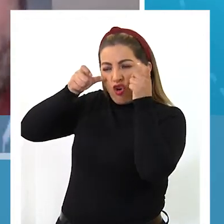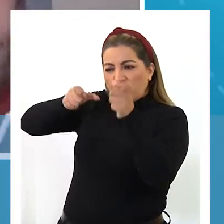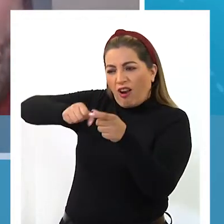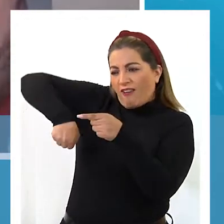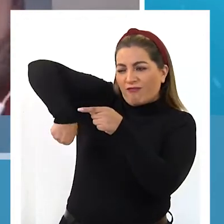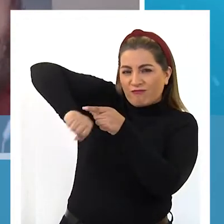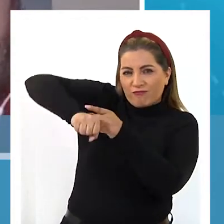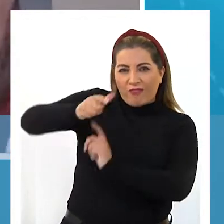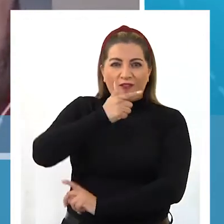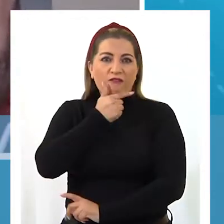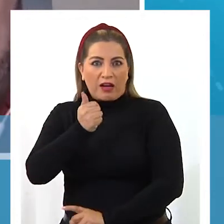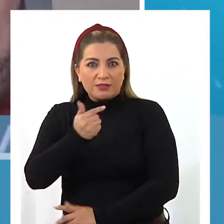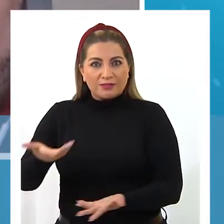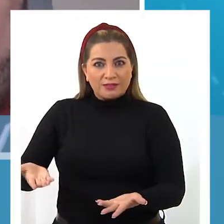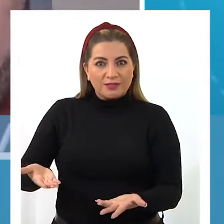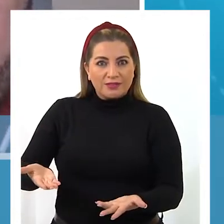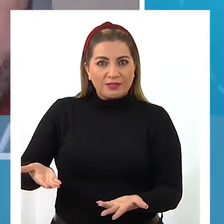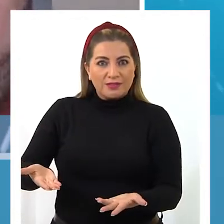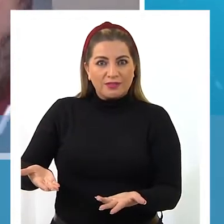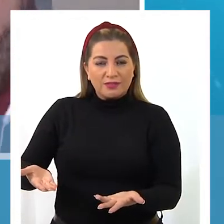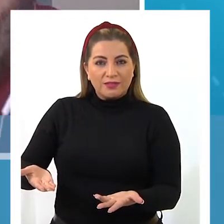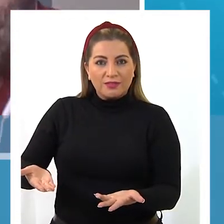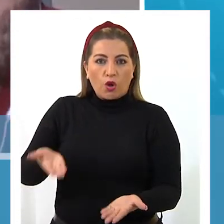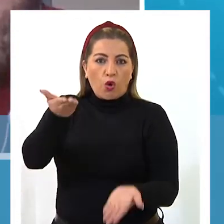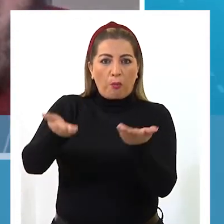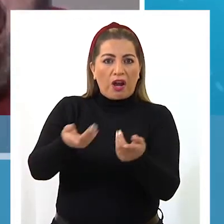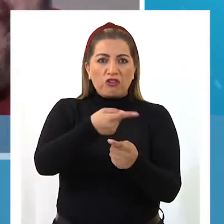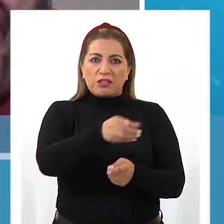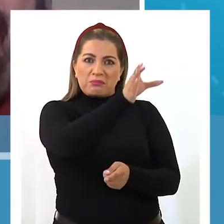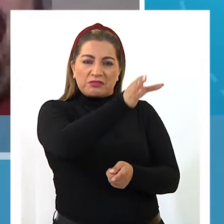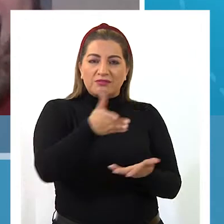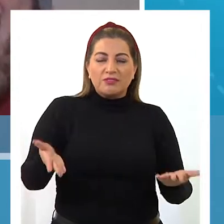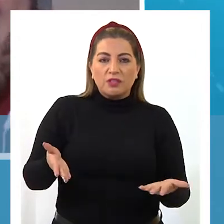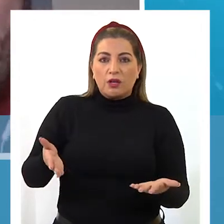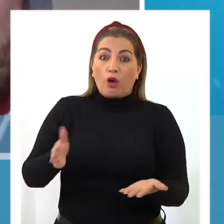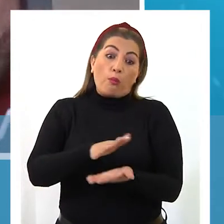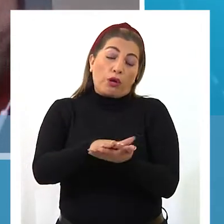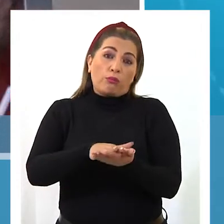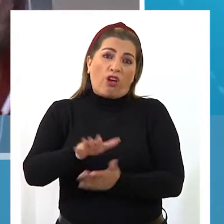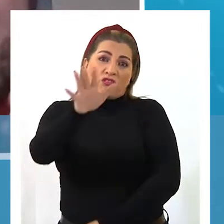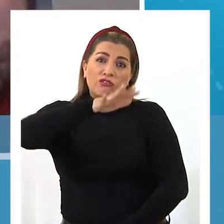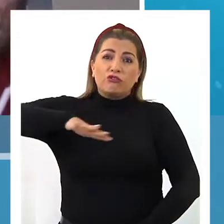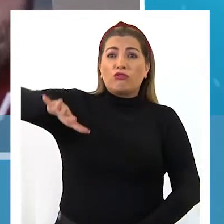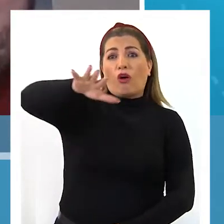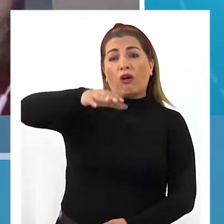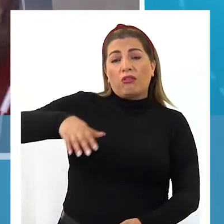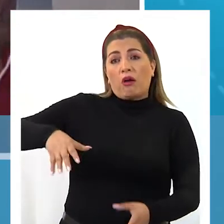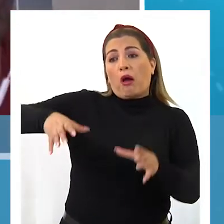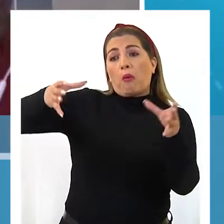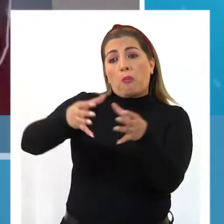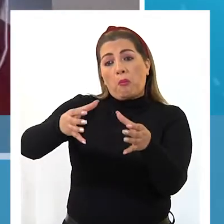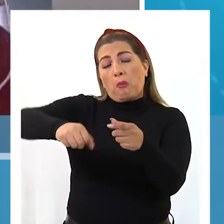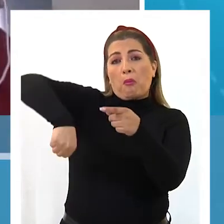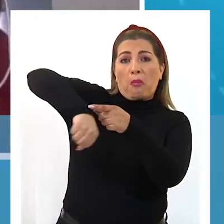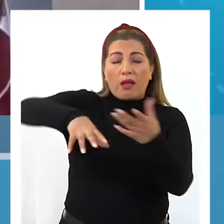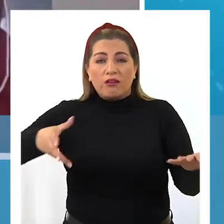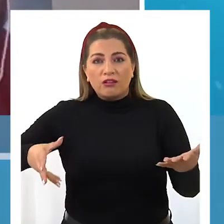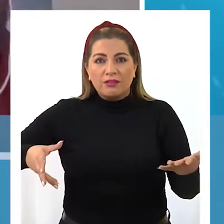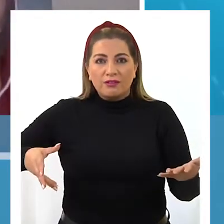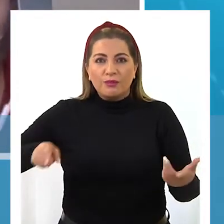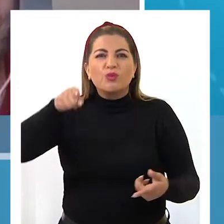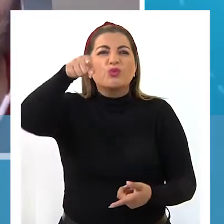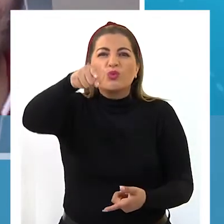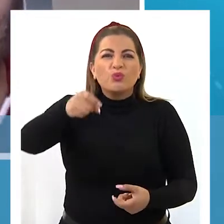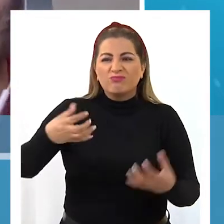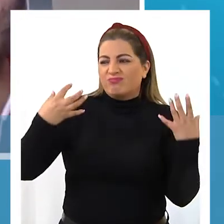fácilmente más que otra persona? Porque yo creo que de alguna forma todos podemos jugar a la pelota, pero ¿qué